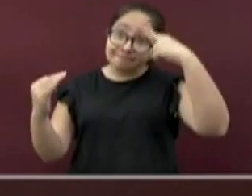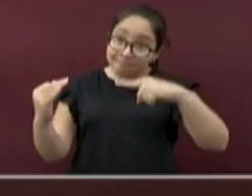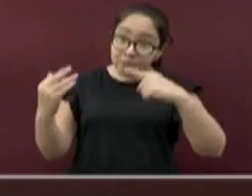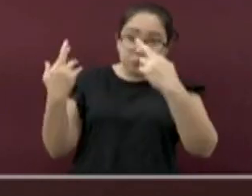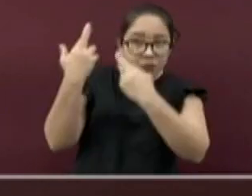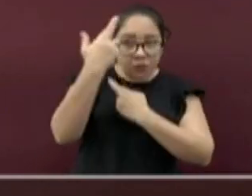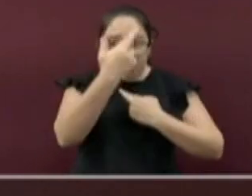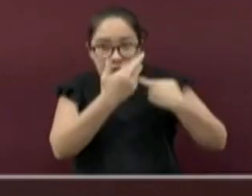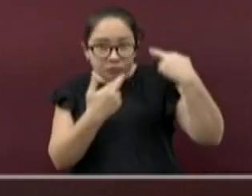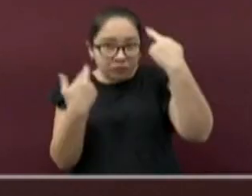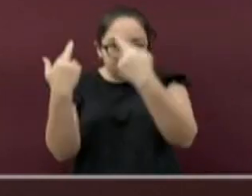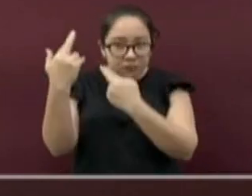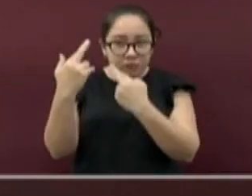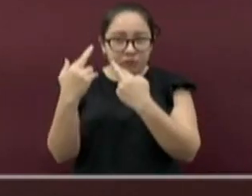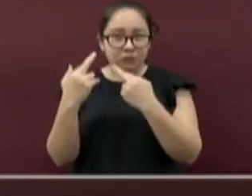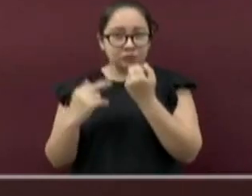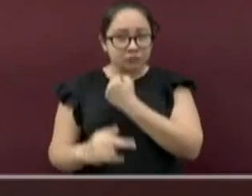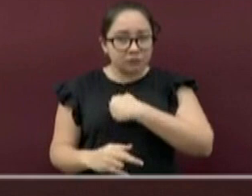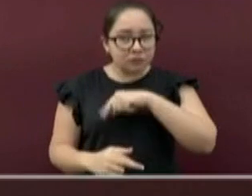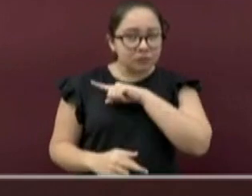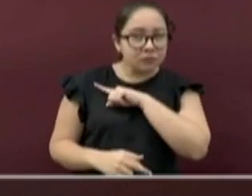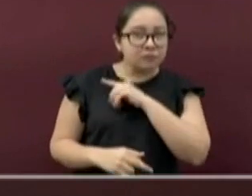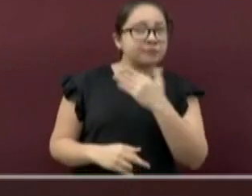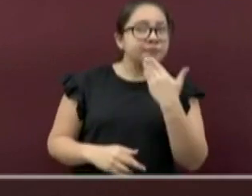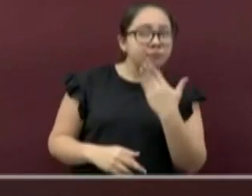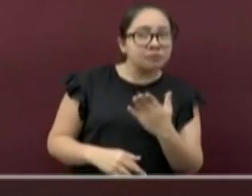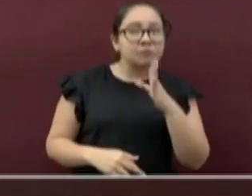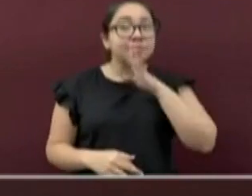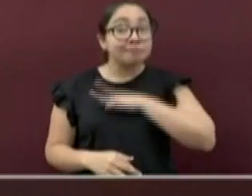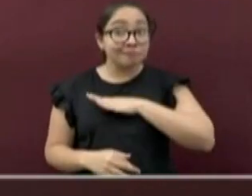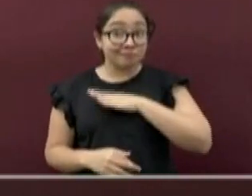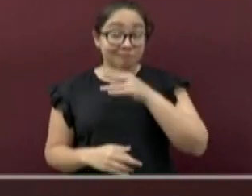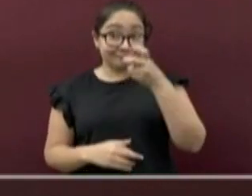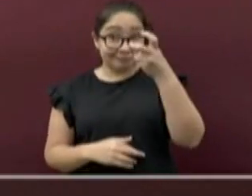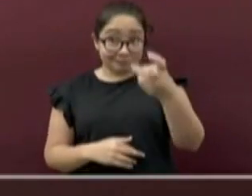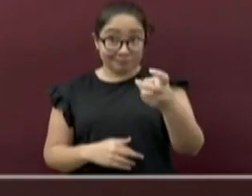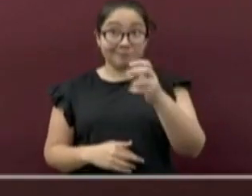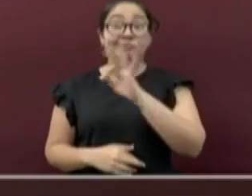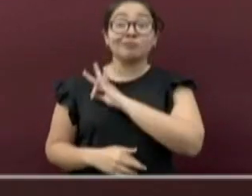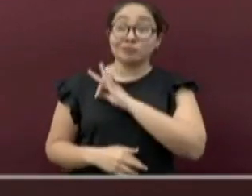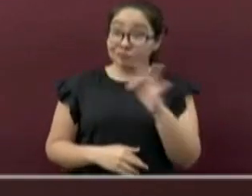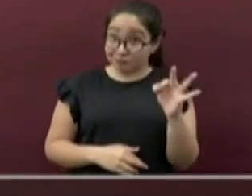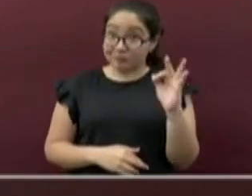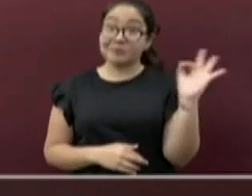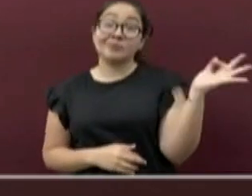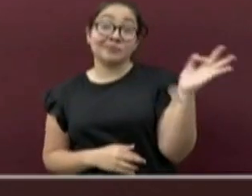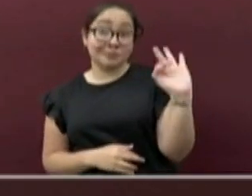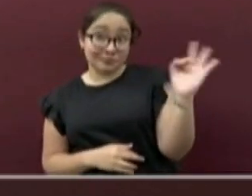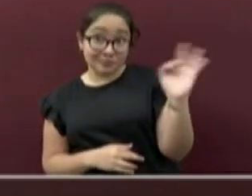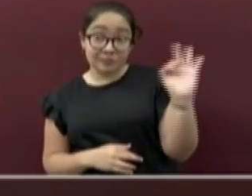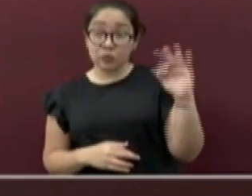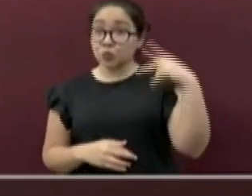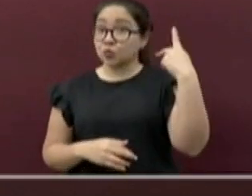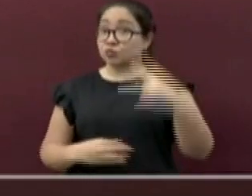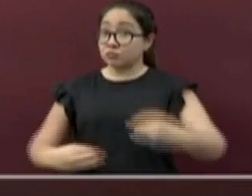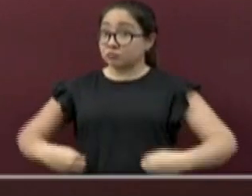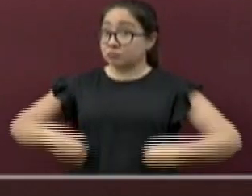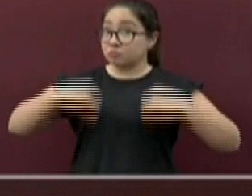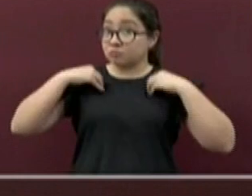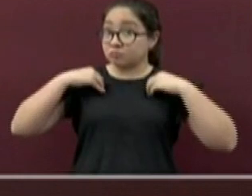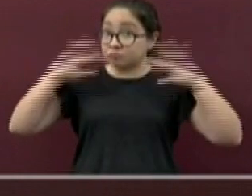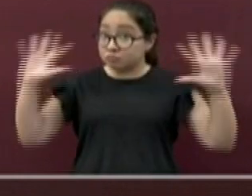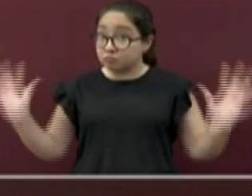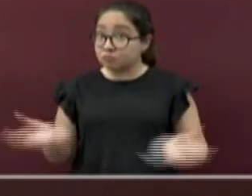chequeos médicos. Esta puede ser la diferencia para llevar una vida segura y